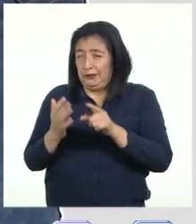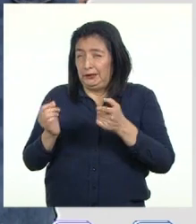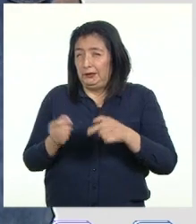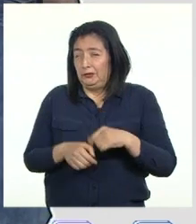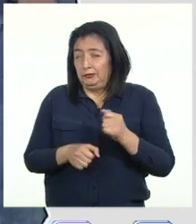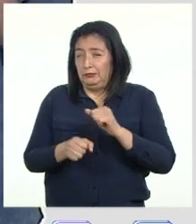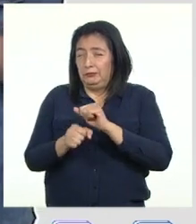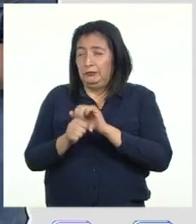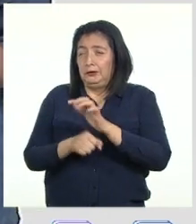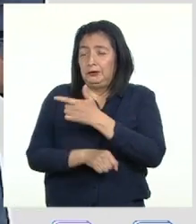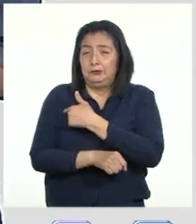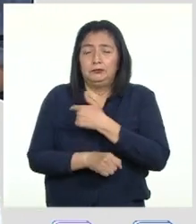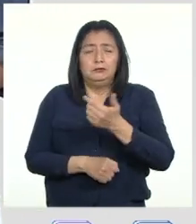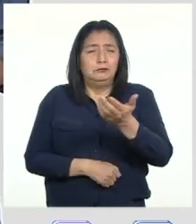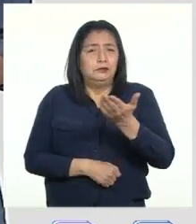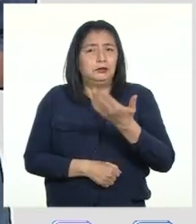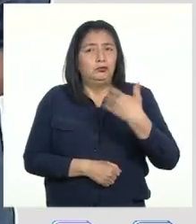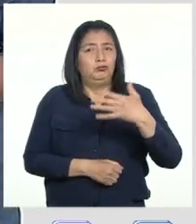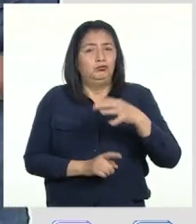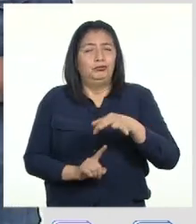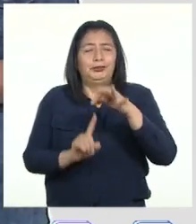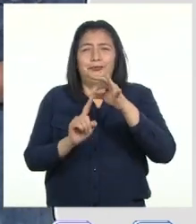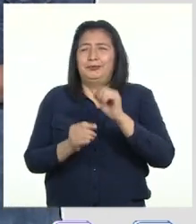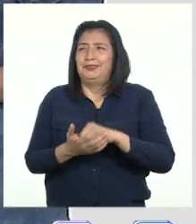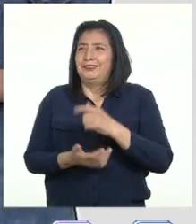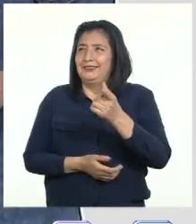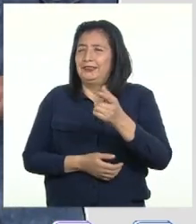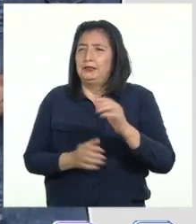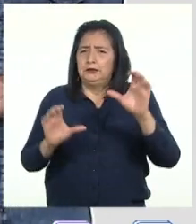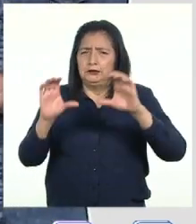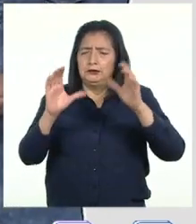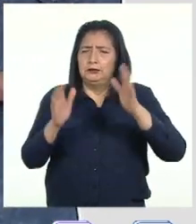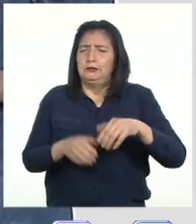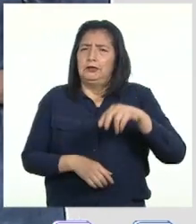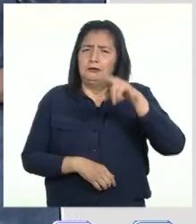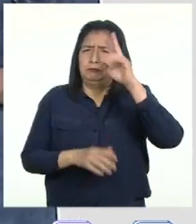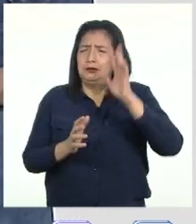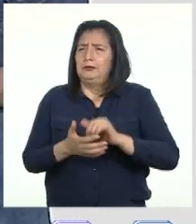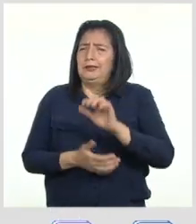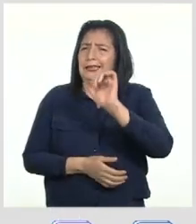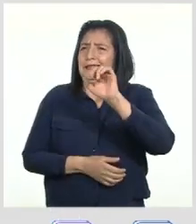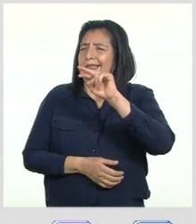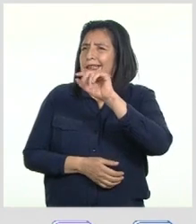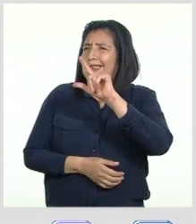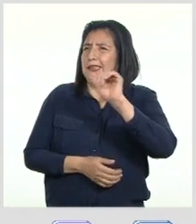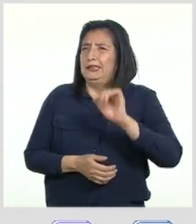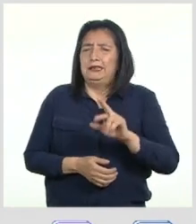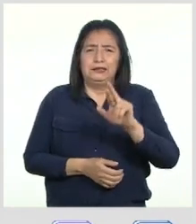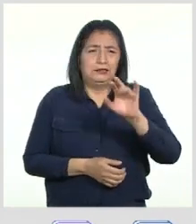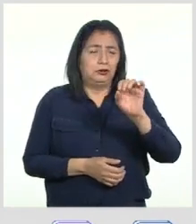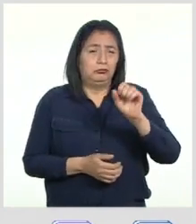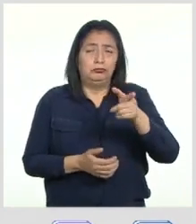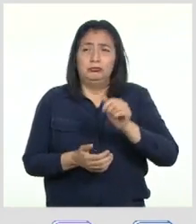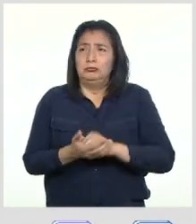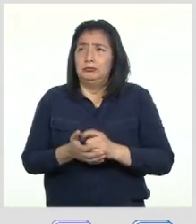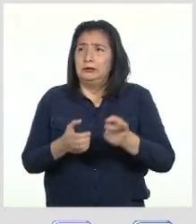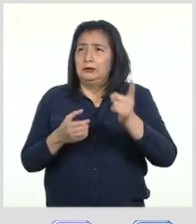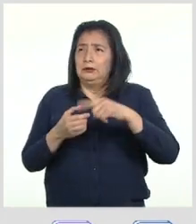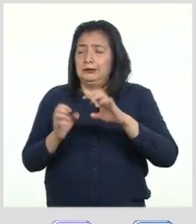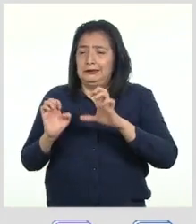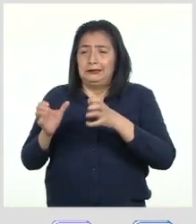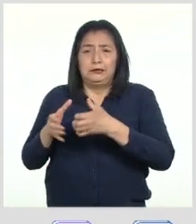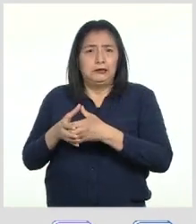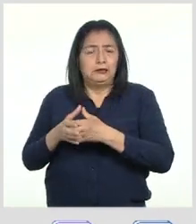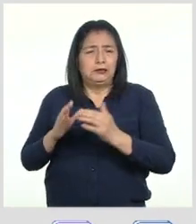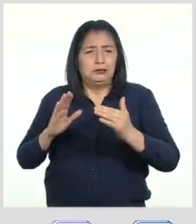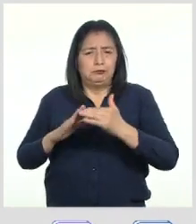vacunas Tenemos a una invitada súper especial La científica peruana Ángela Ríos Angulúrra Ángela Ríos pertenece al equipo de